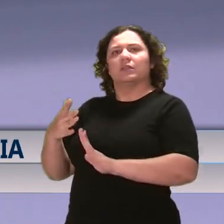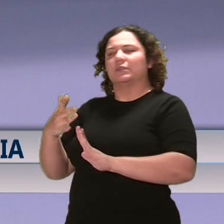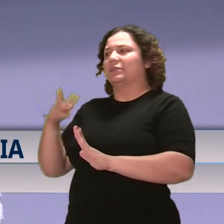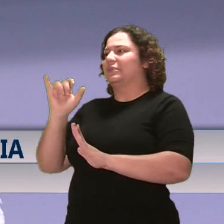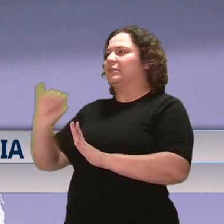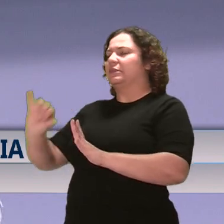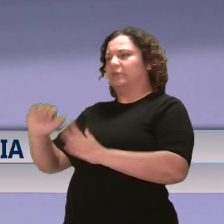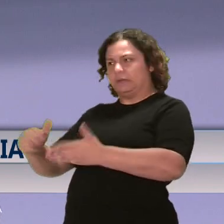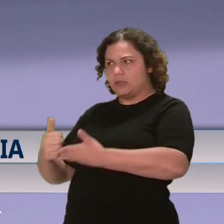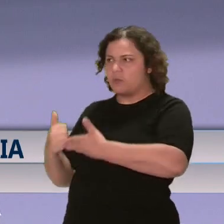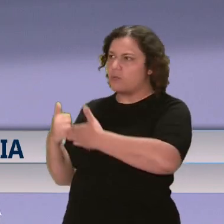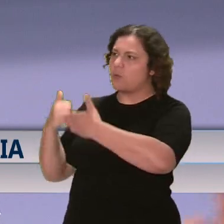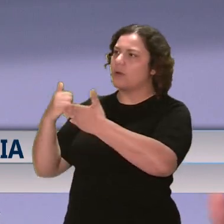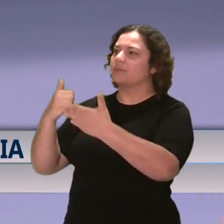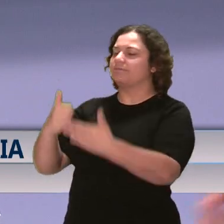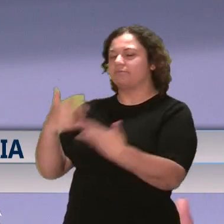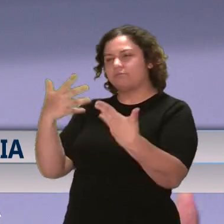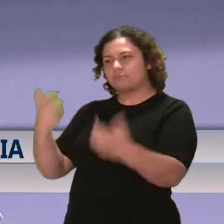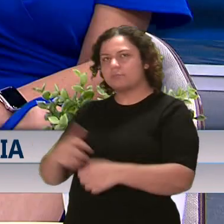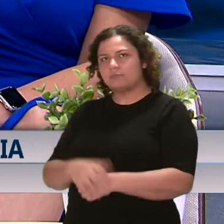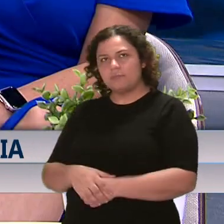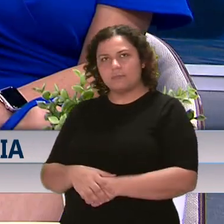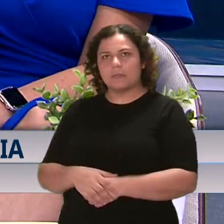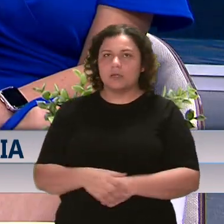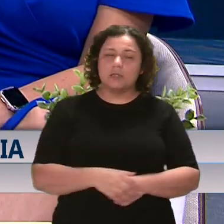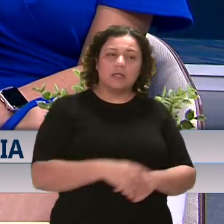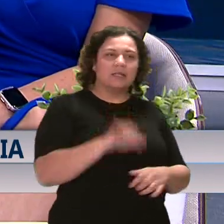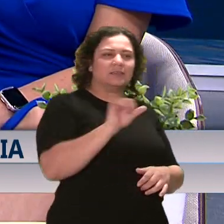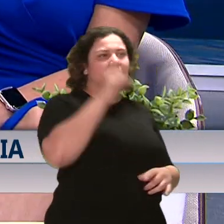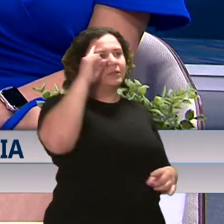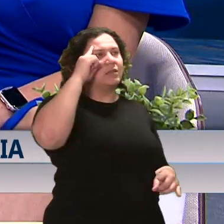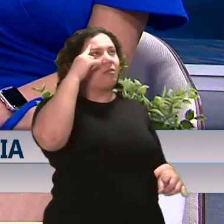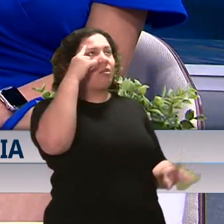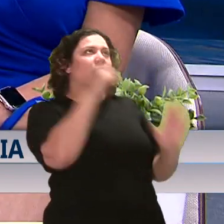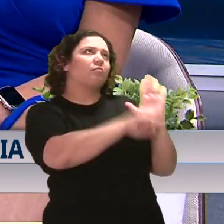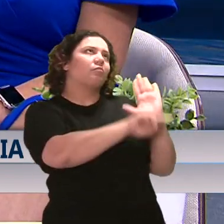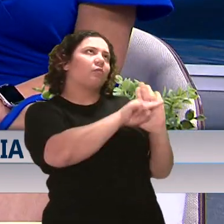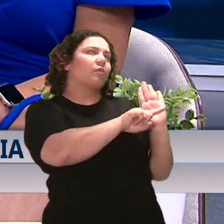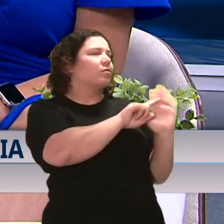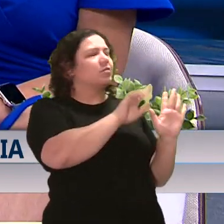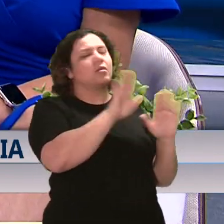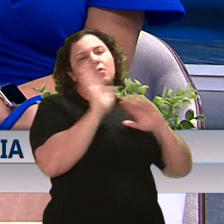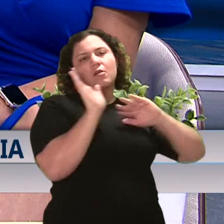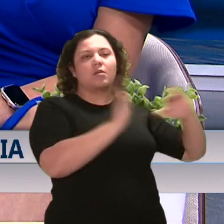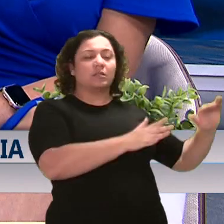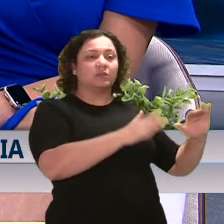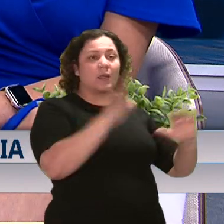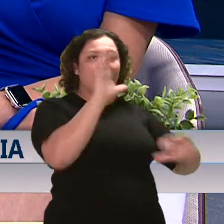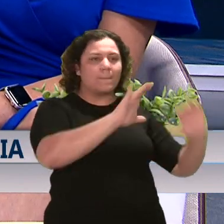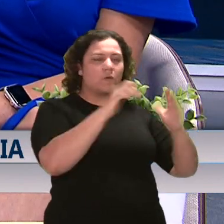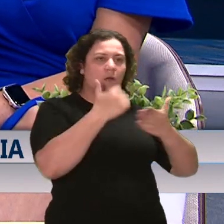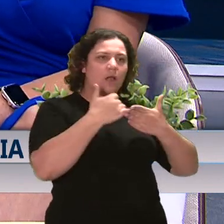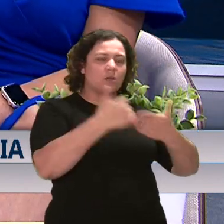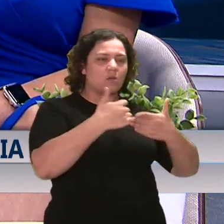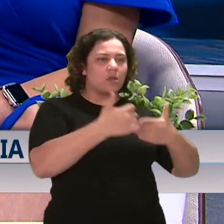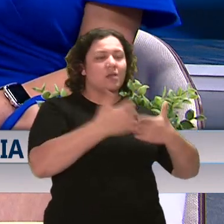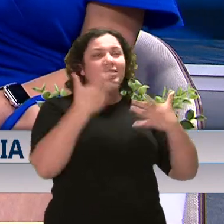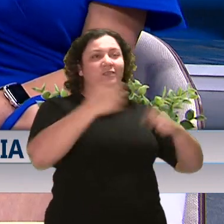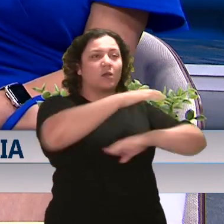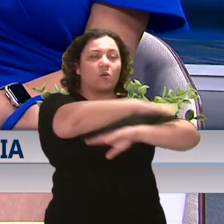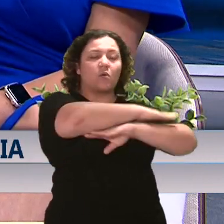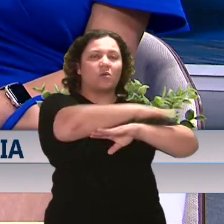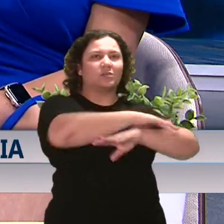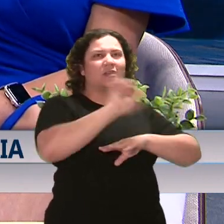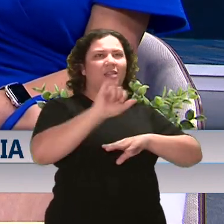dando de una manera saludable. Y hay que romper con el estigma de que el que busca ayuda para su salud conductual mental